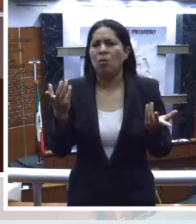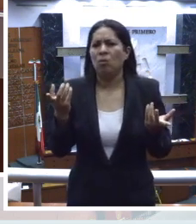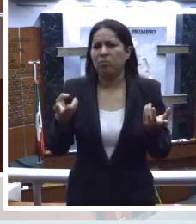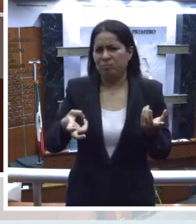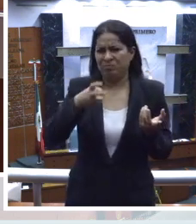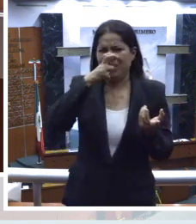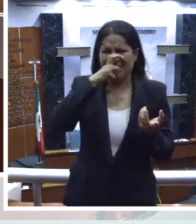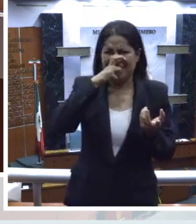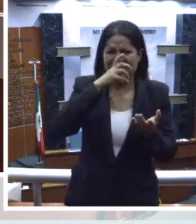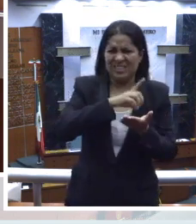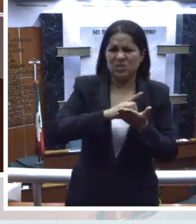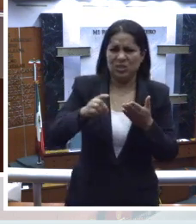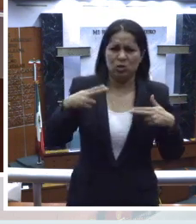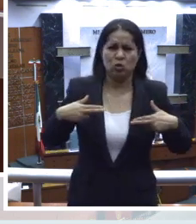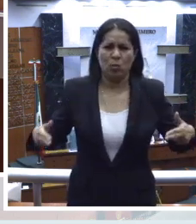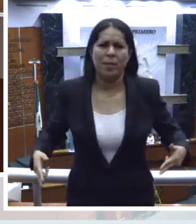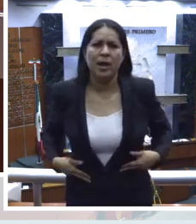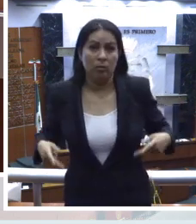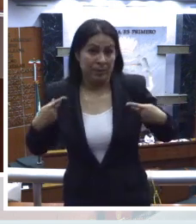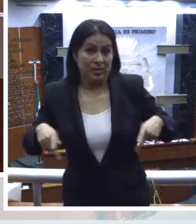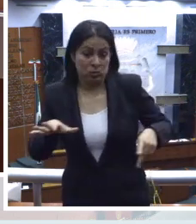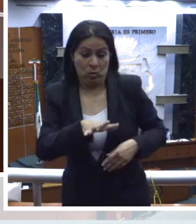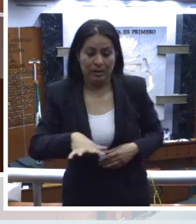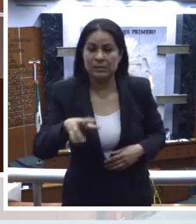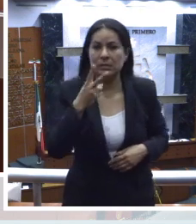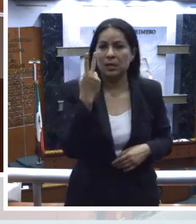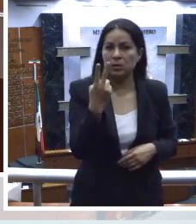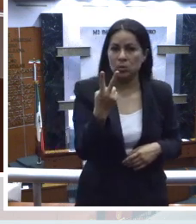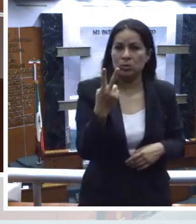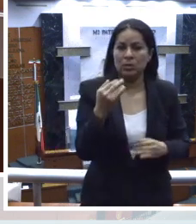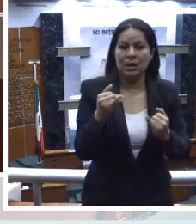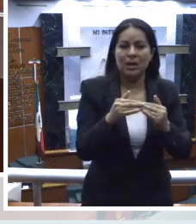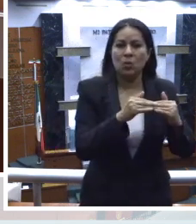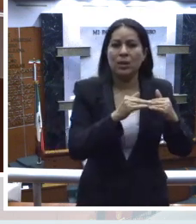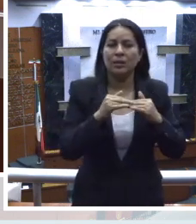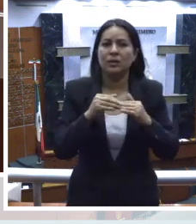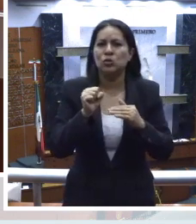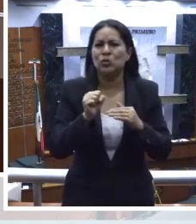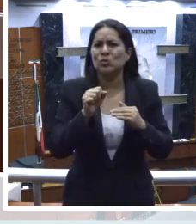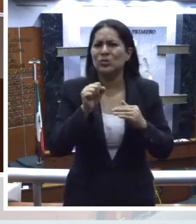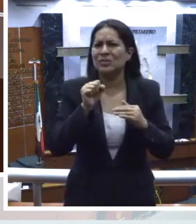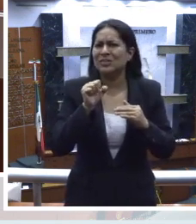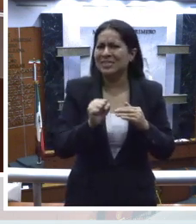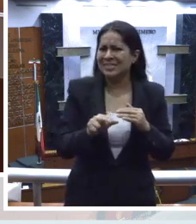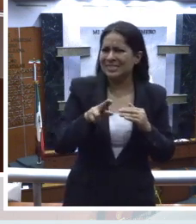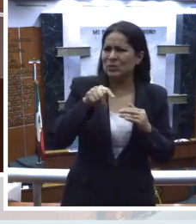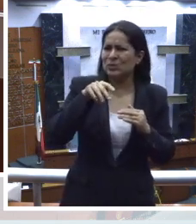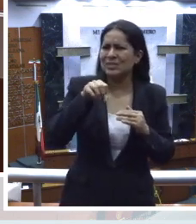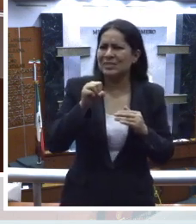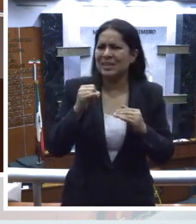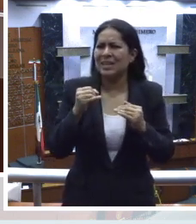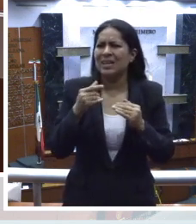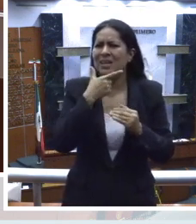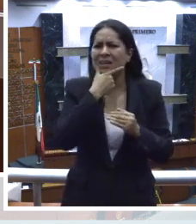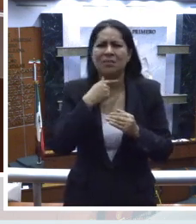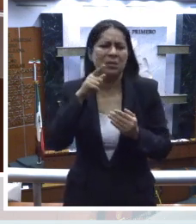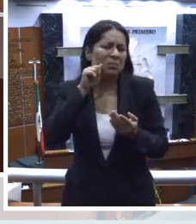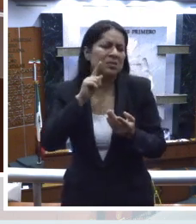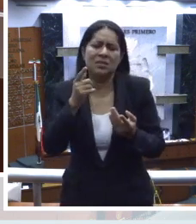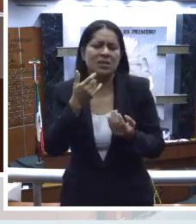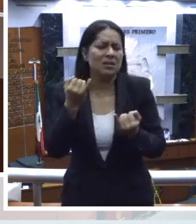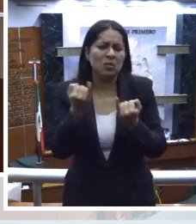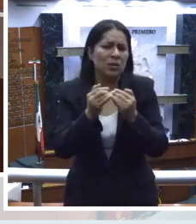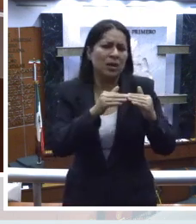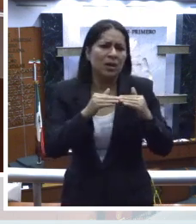humanos de las personas. La segunda, la igualdad sustantiva, va más allá, toda vez que busca que se